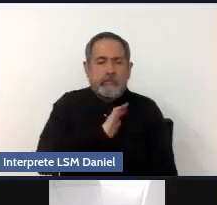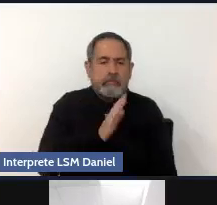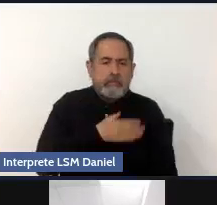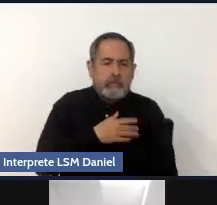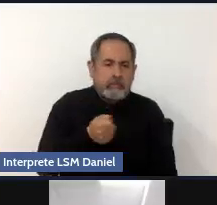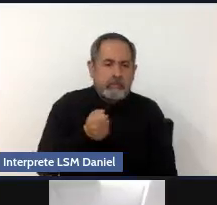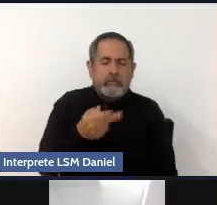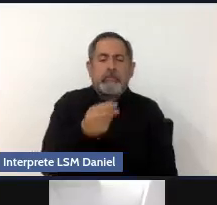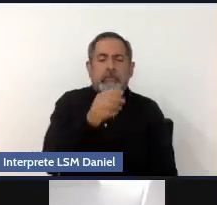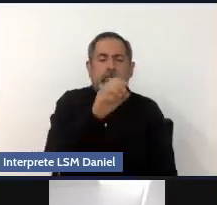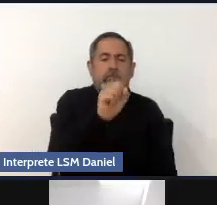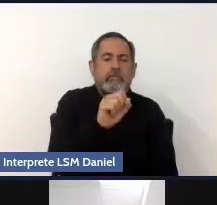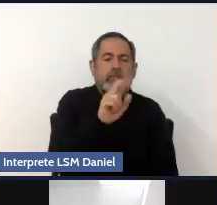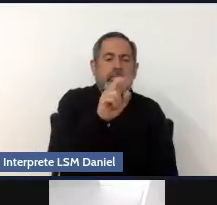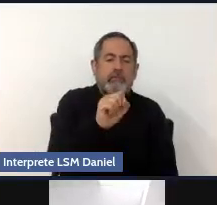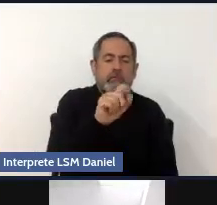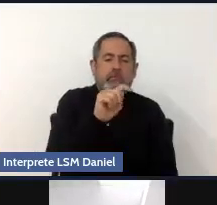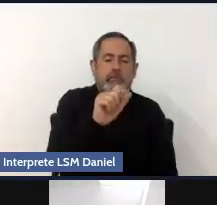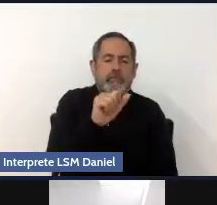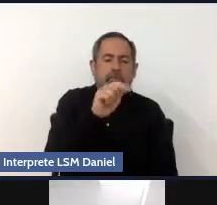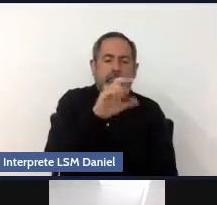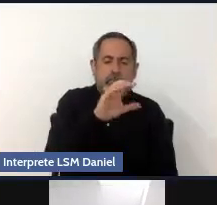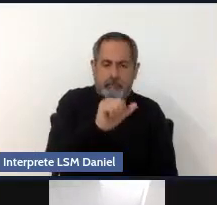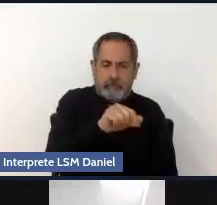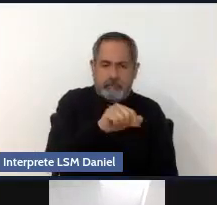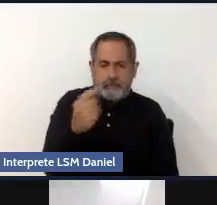psicoactivas. La siguiente, por favor.